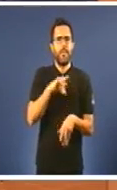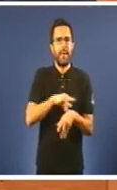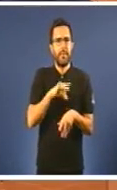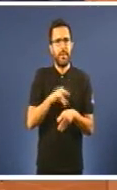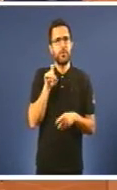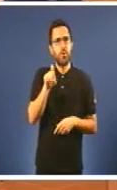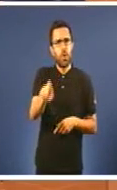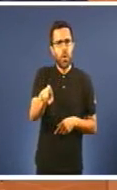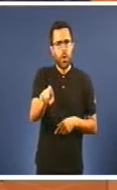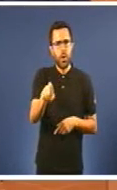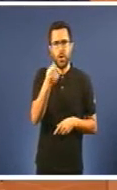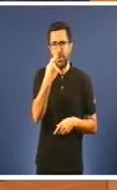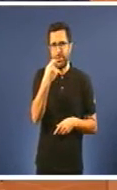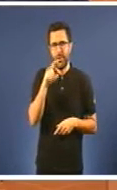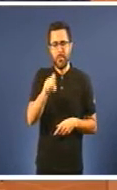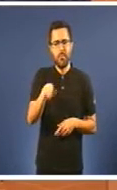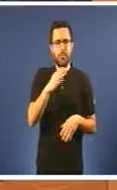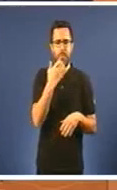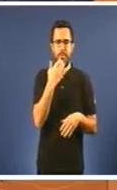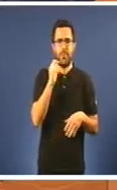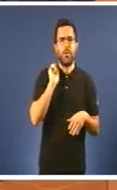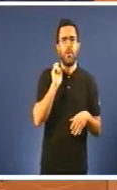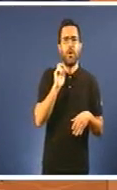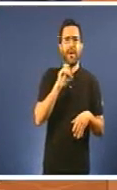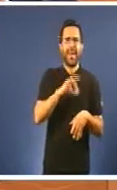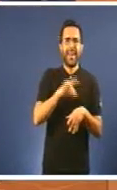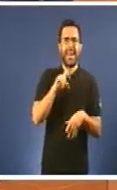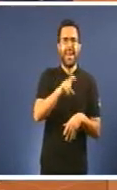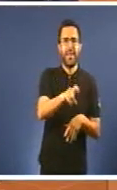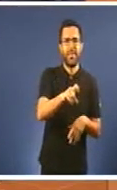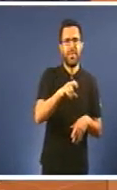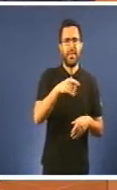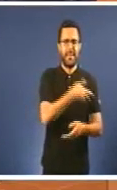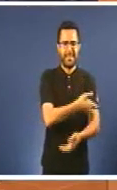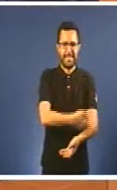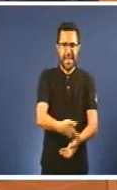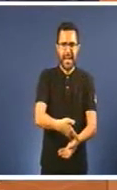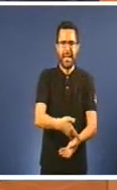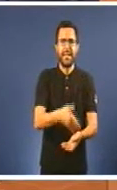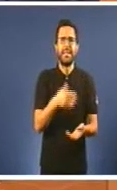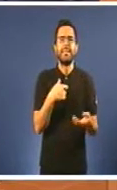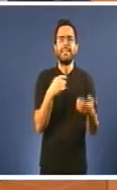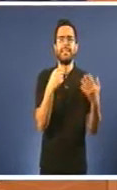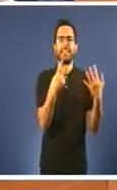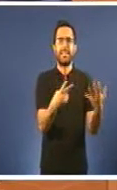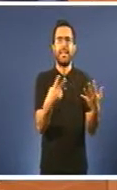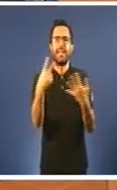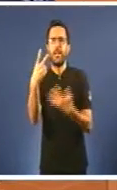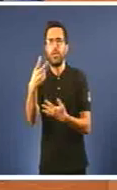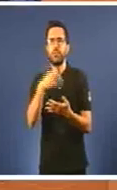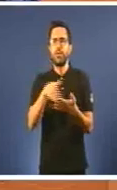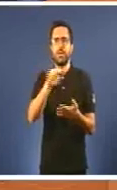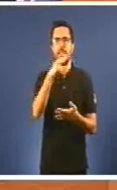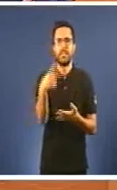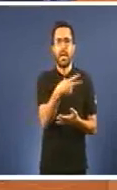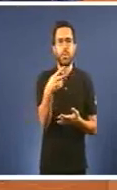para os cánceres da sangre e das leucemias? 78 millóns de euros o ano Cree vostede que